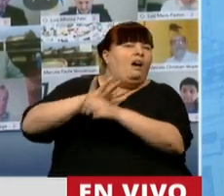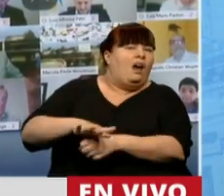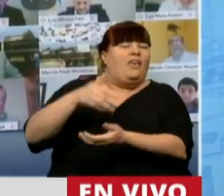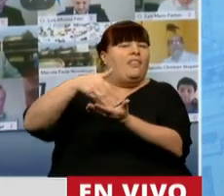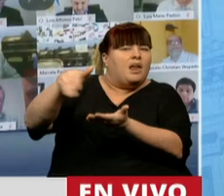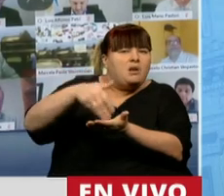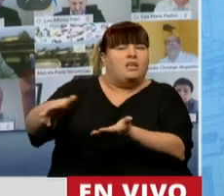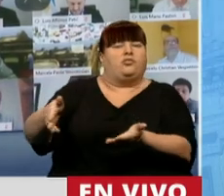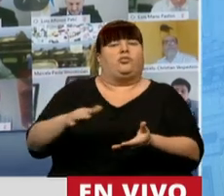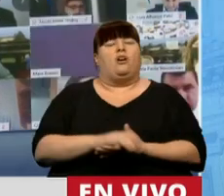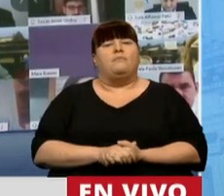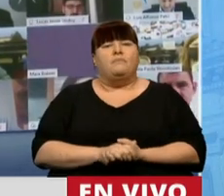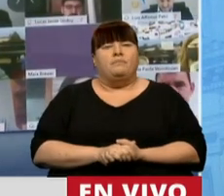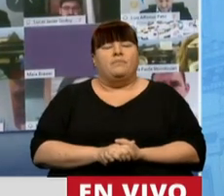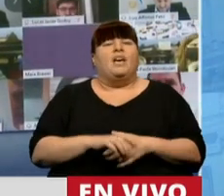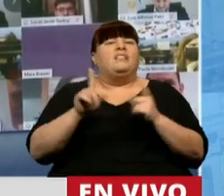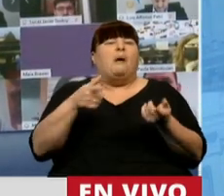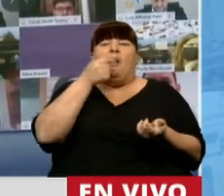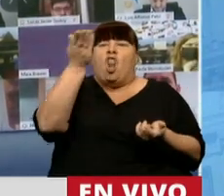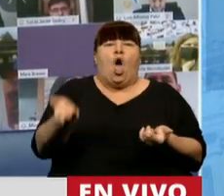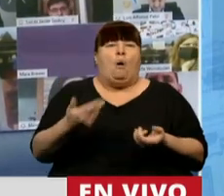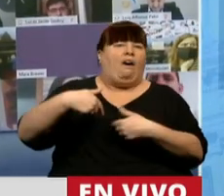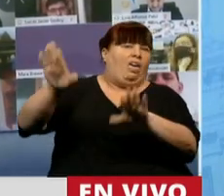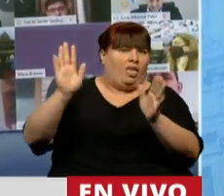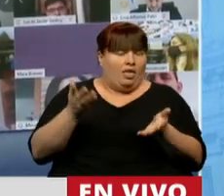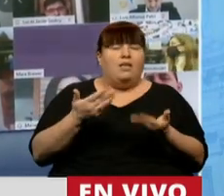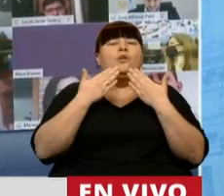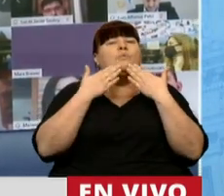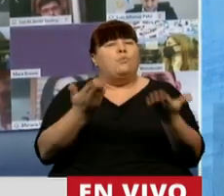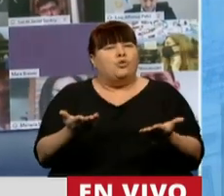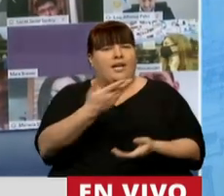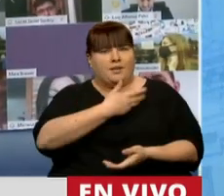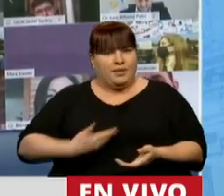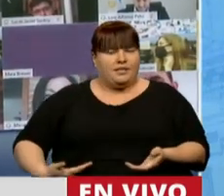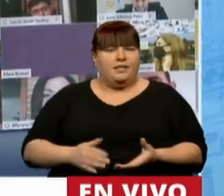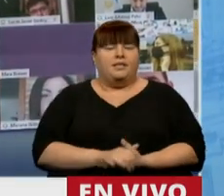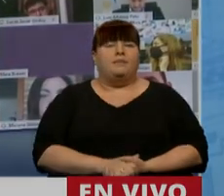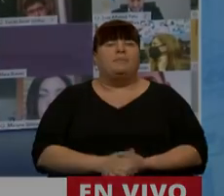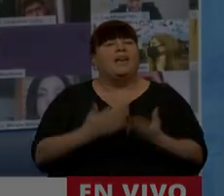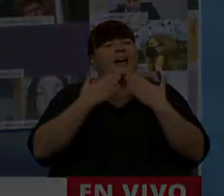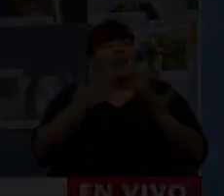discriminadas y desvalorizadas. Muchas gracias, señor Presidente. Gracias, diputada.